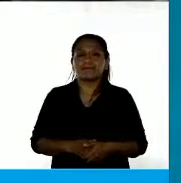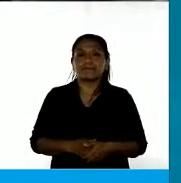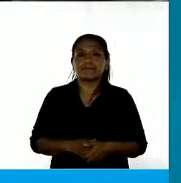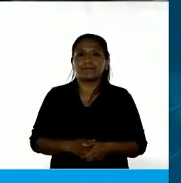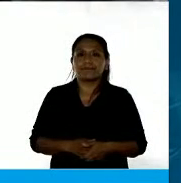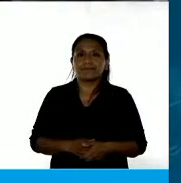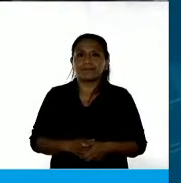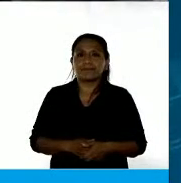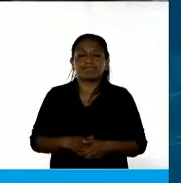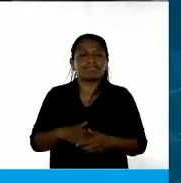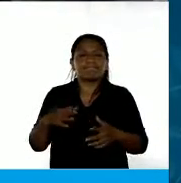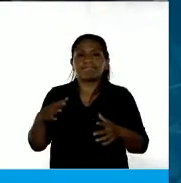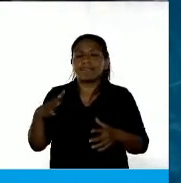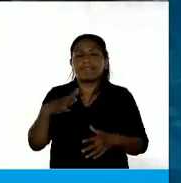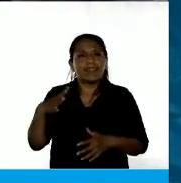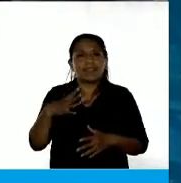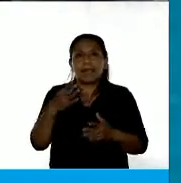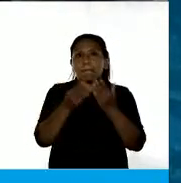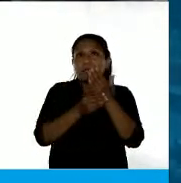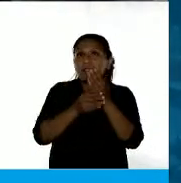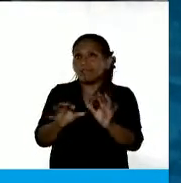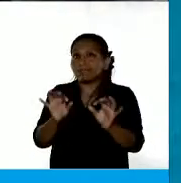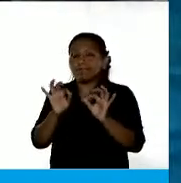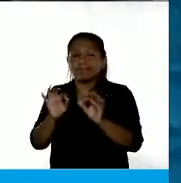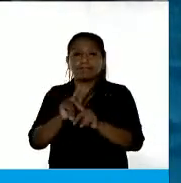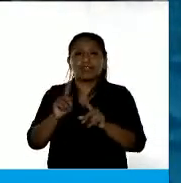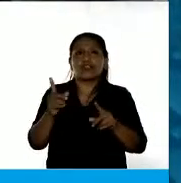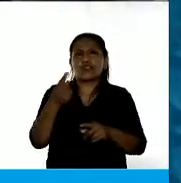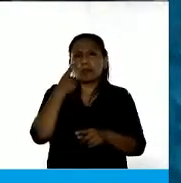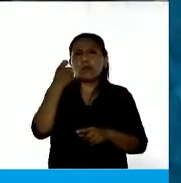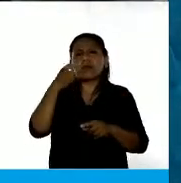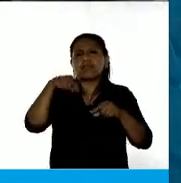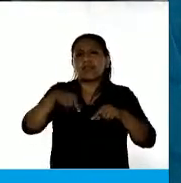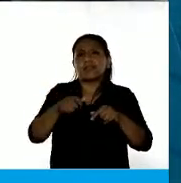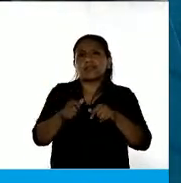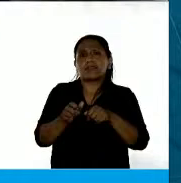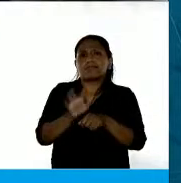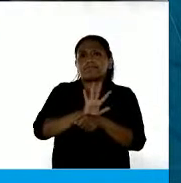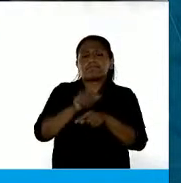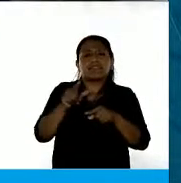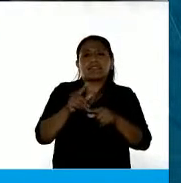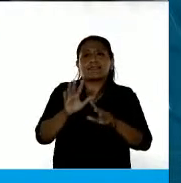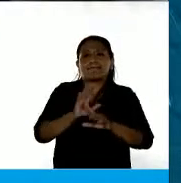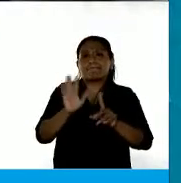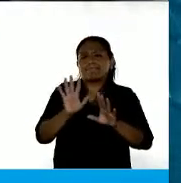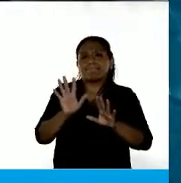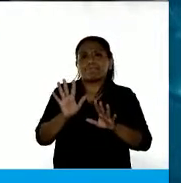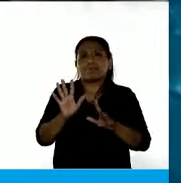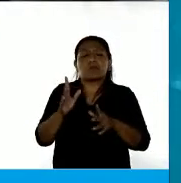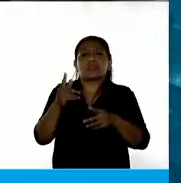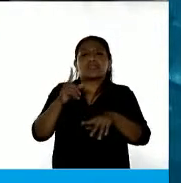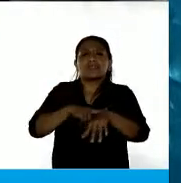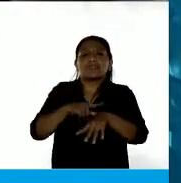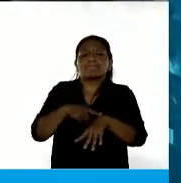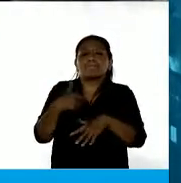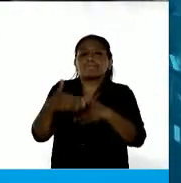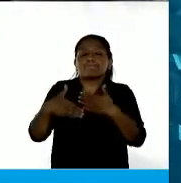No alcanzan los ministerios, nos hemos dado cuenta con esta pandemia que no alcanzan, porque no nos dieron tiempo